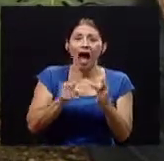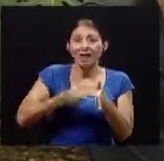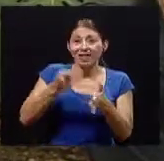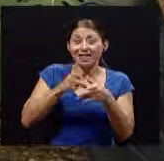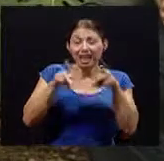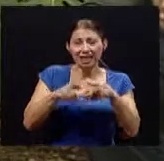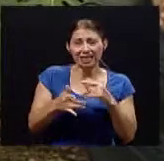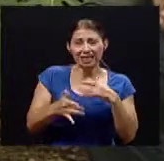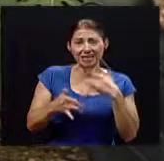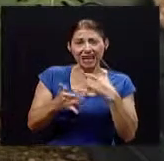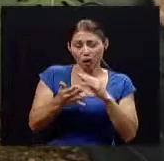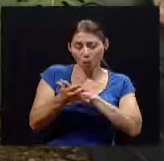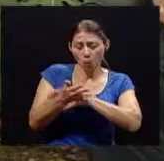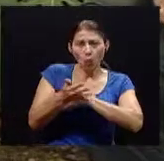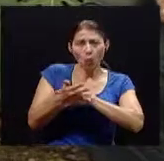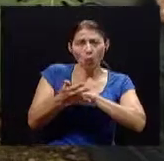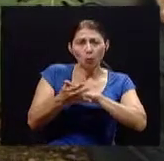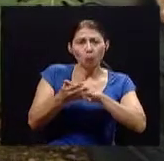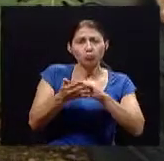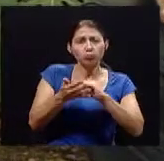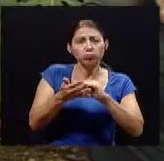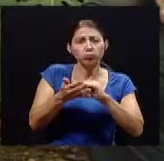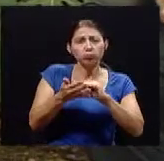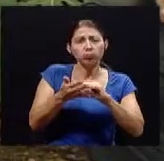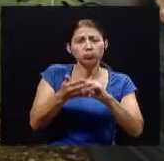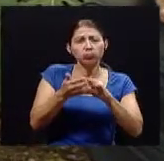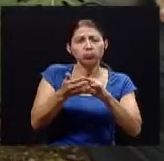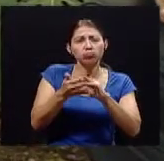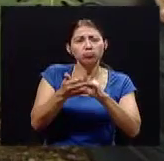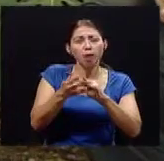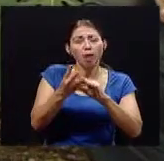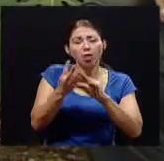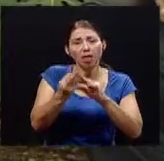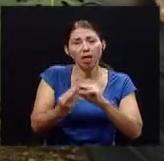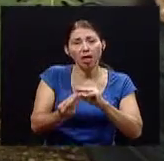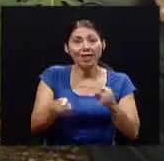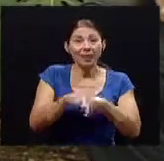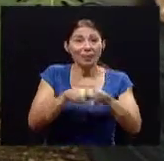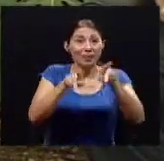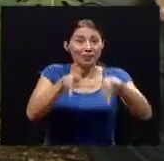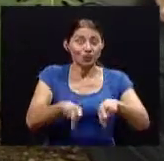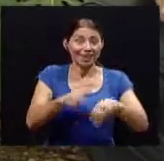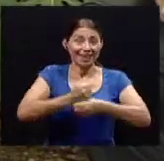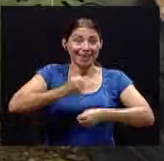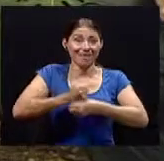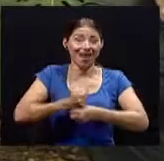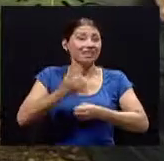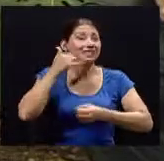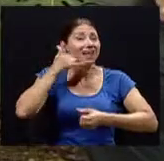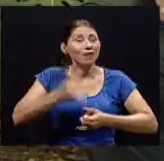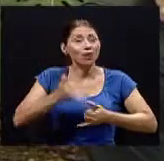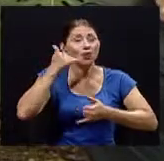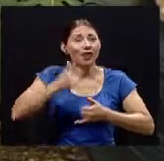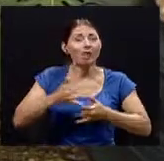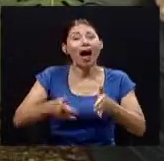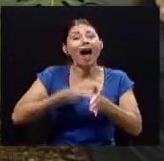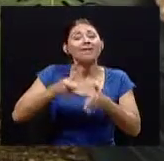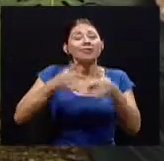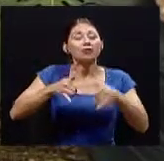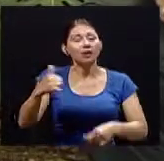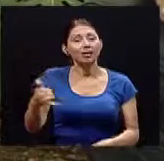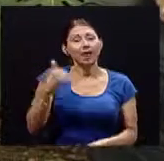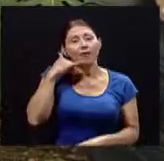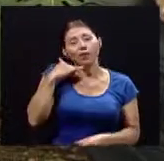sostenerlo mientras atienden al público eso cobre una factura a largo plazo con tracturas dolores y desgaste en las vértigas